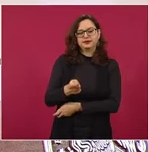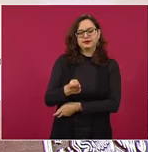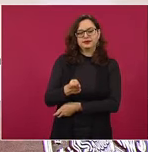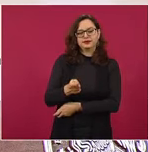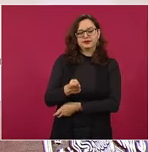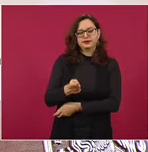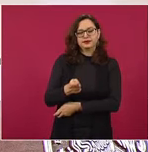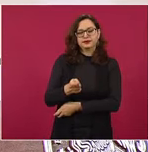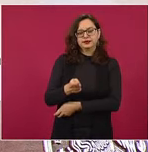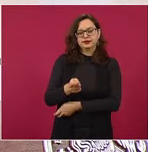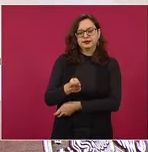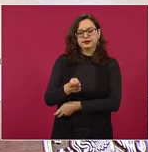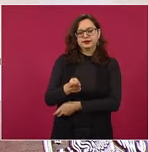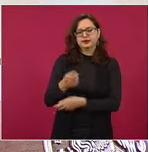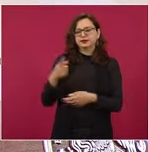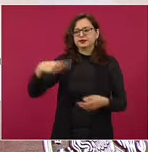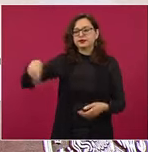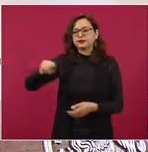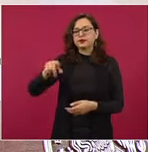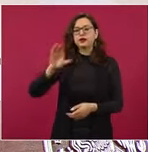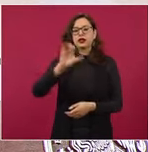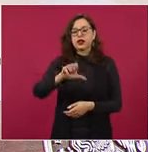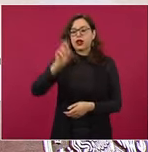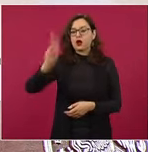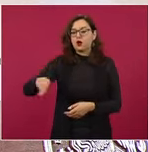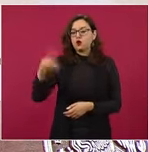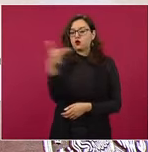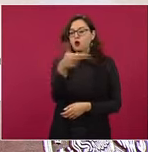en la zona hotelera de Cancún